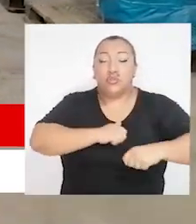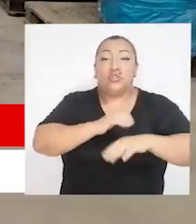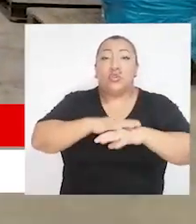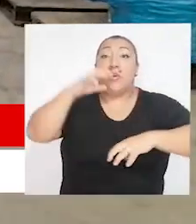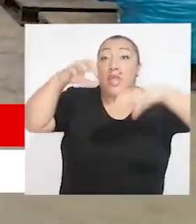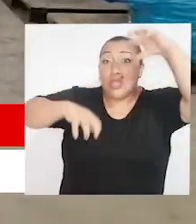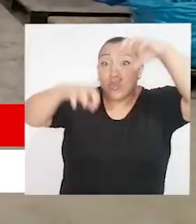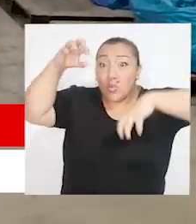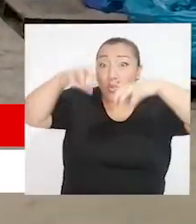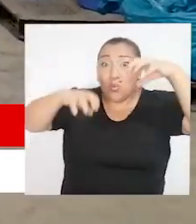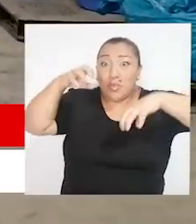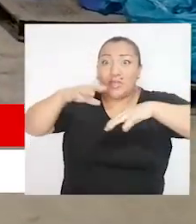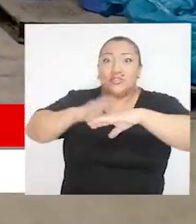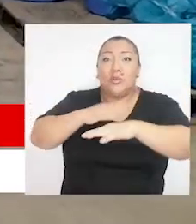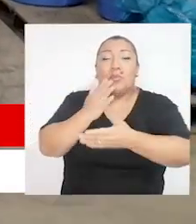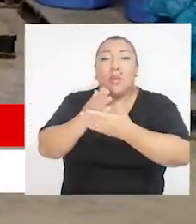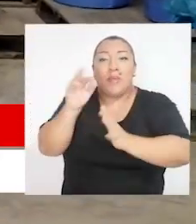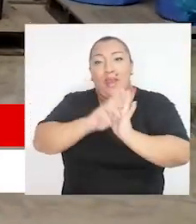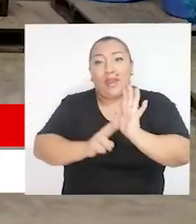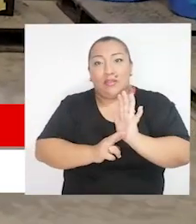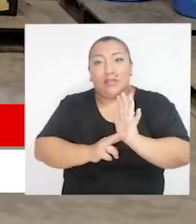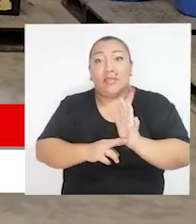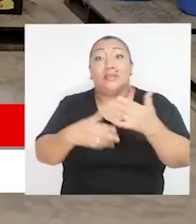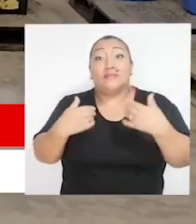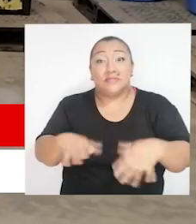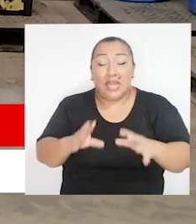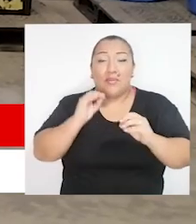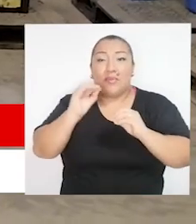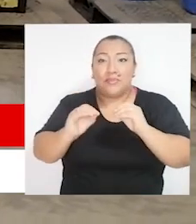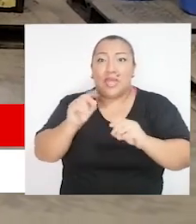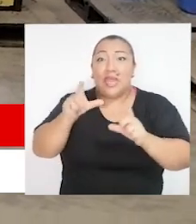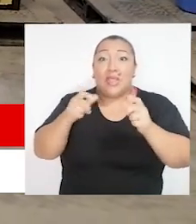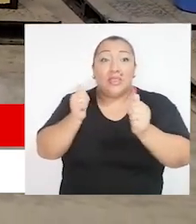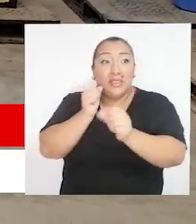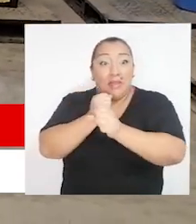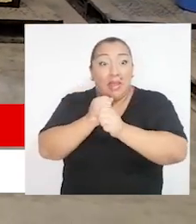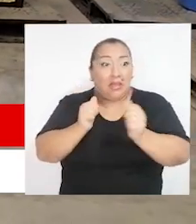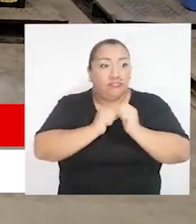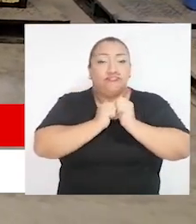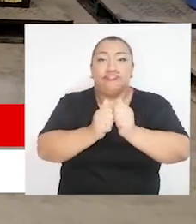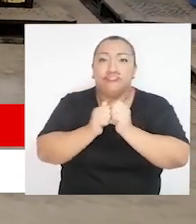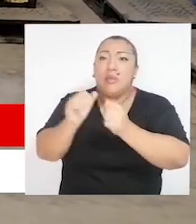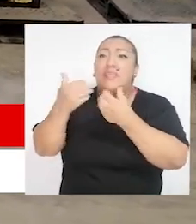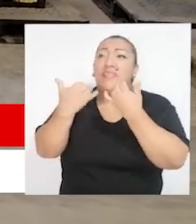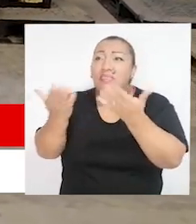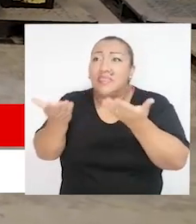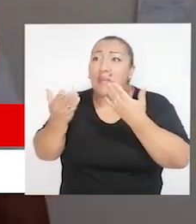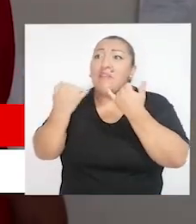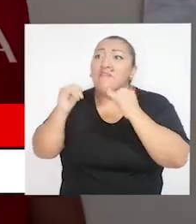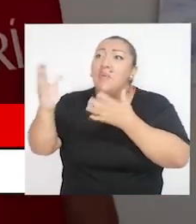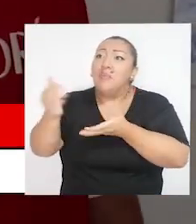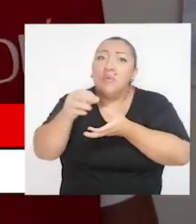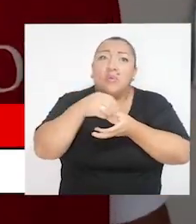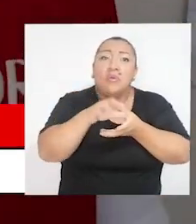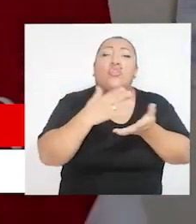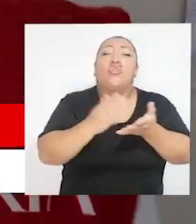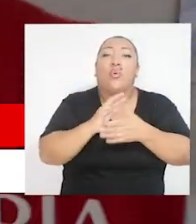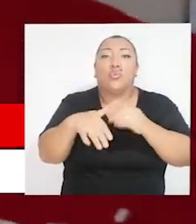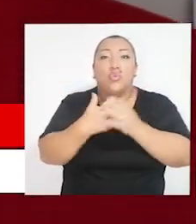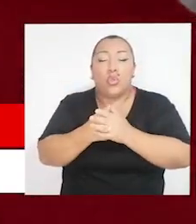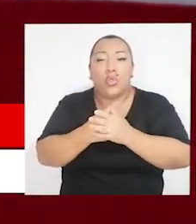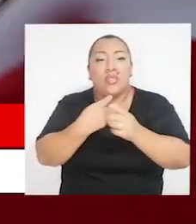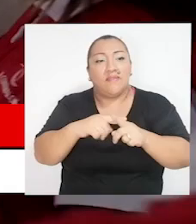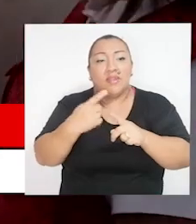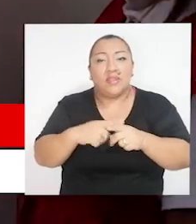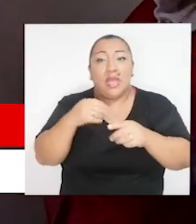los damnificados por las lluvias producidas en la región. Dialogamos con los funcionarios de COER y recopilamos información sobre el stock